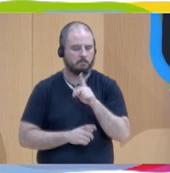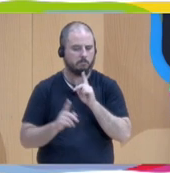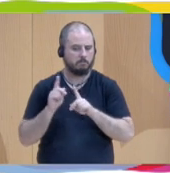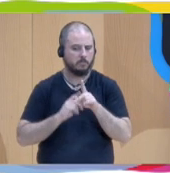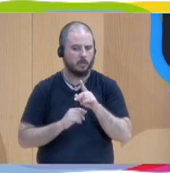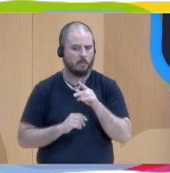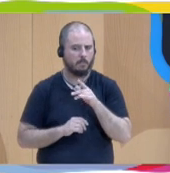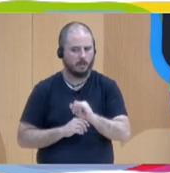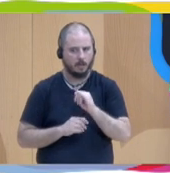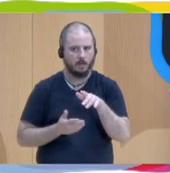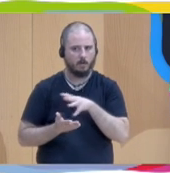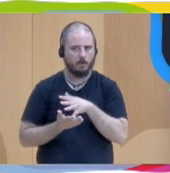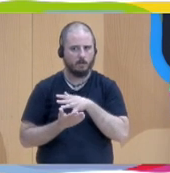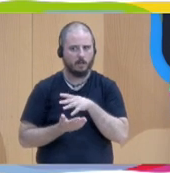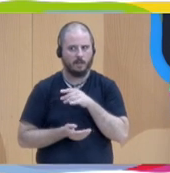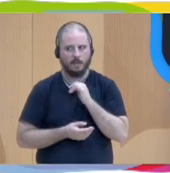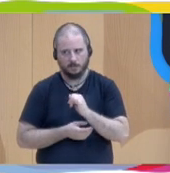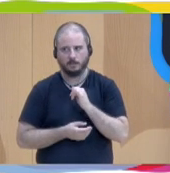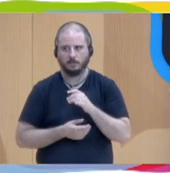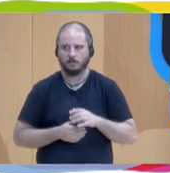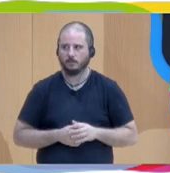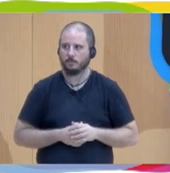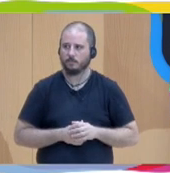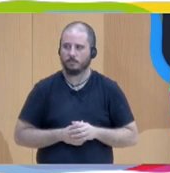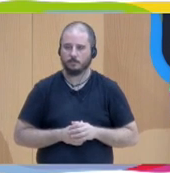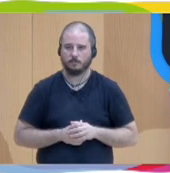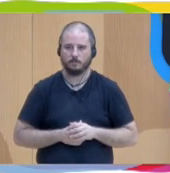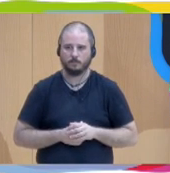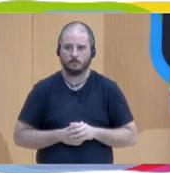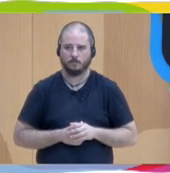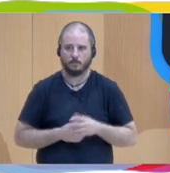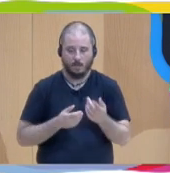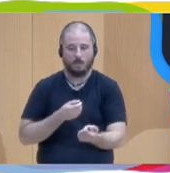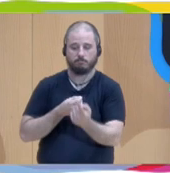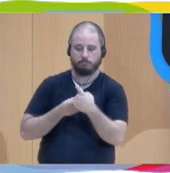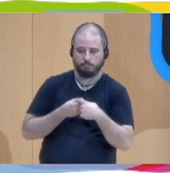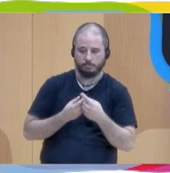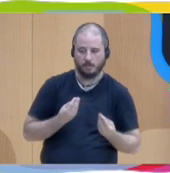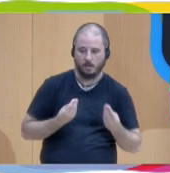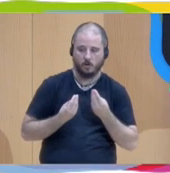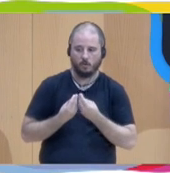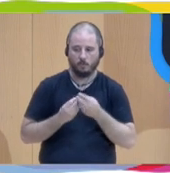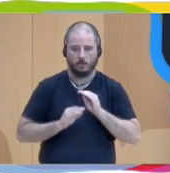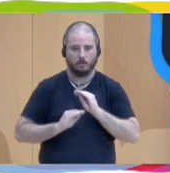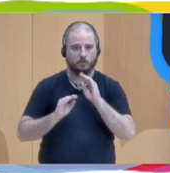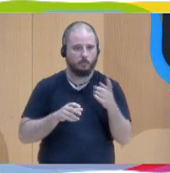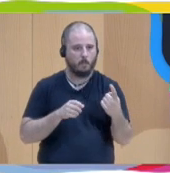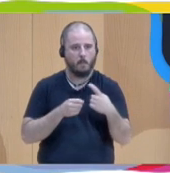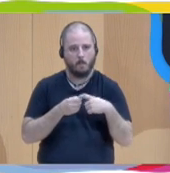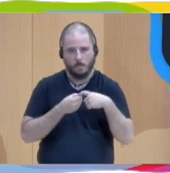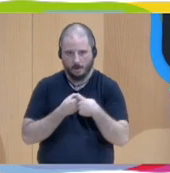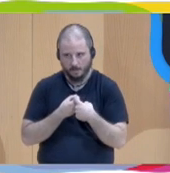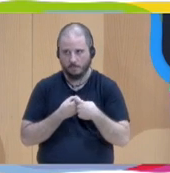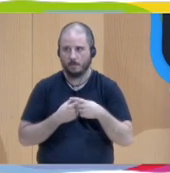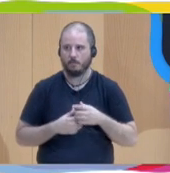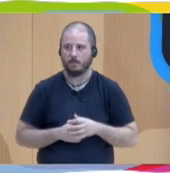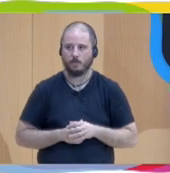vulnerabilidad con participación, y la